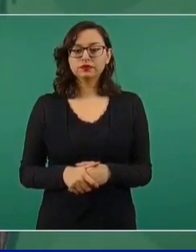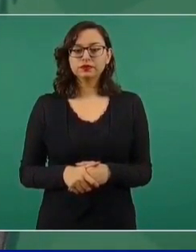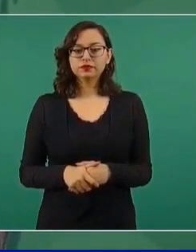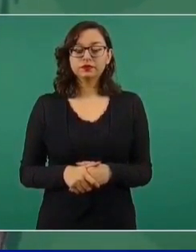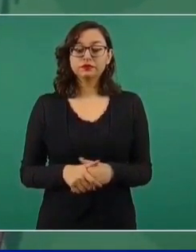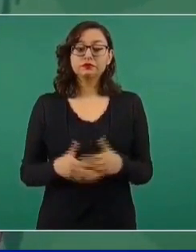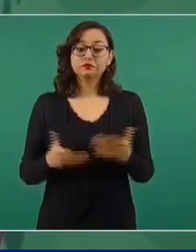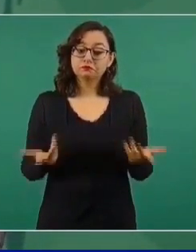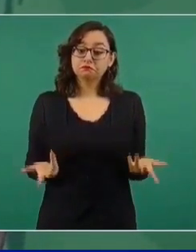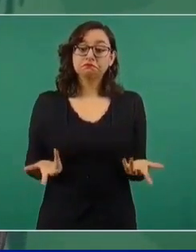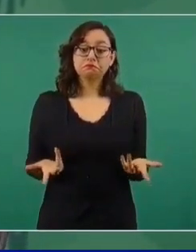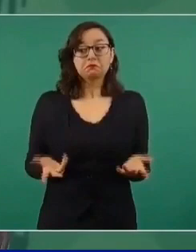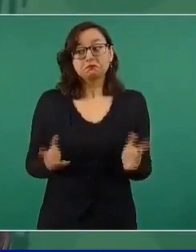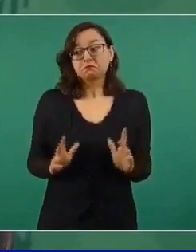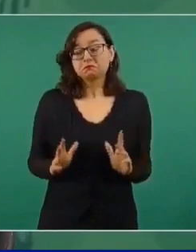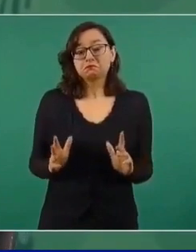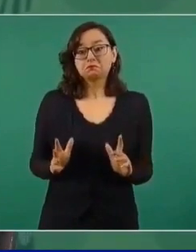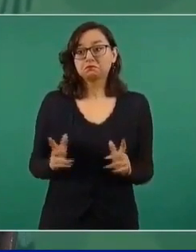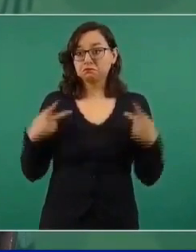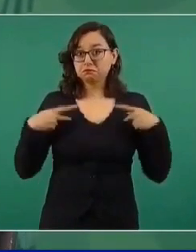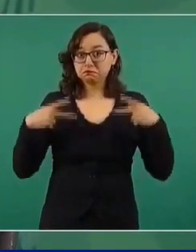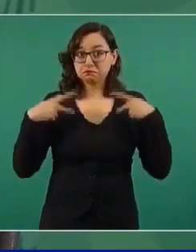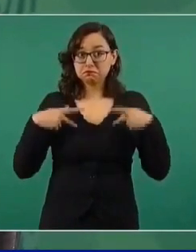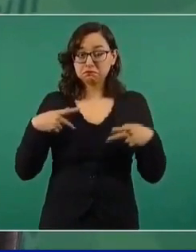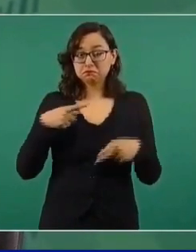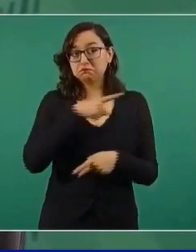hay que respetar a la gente.